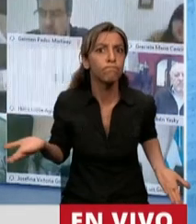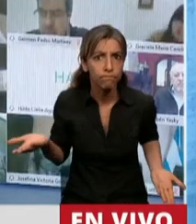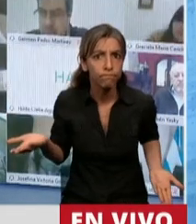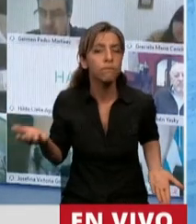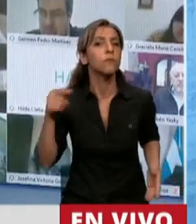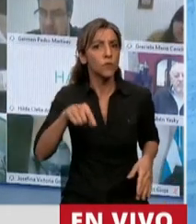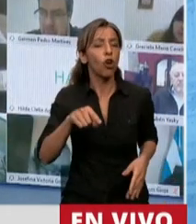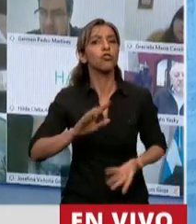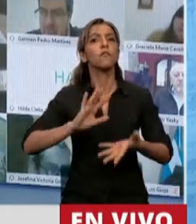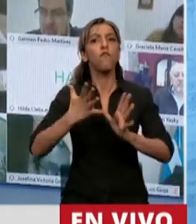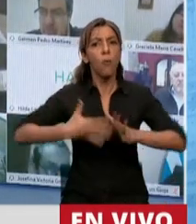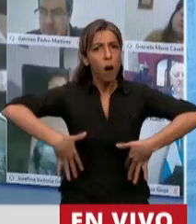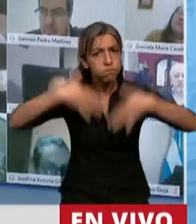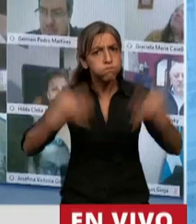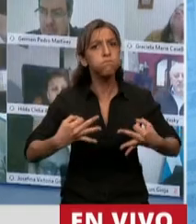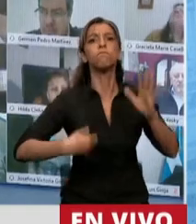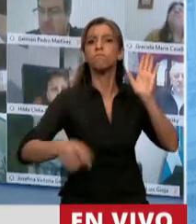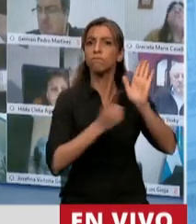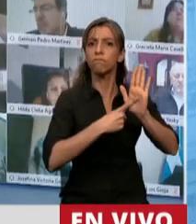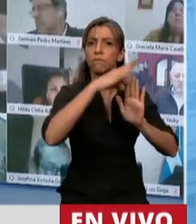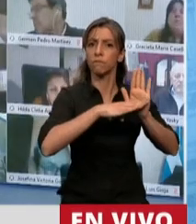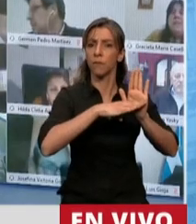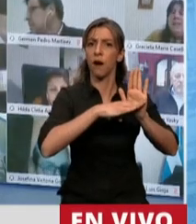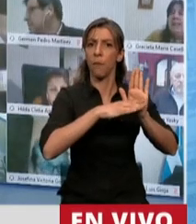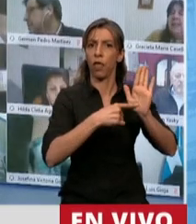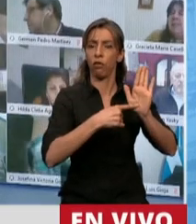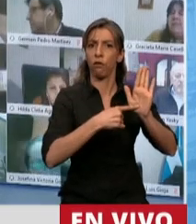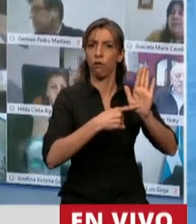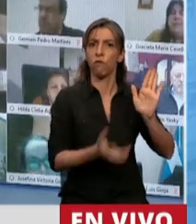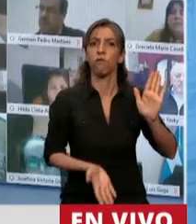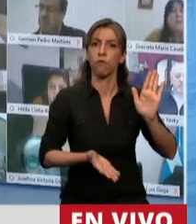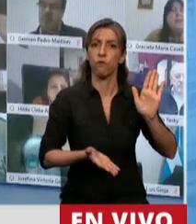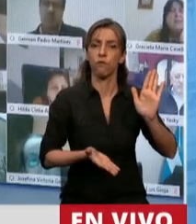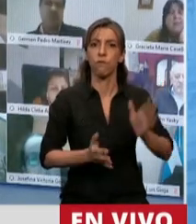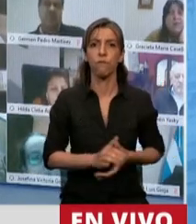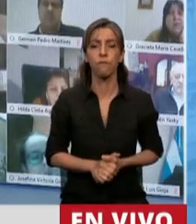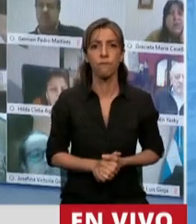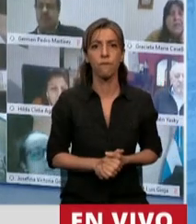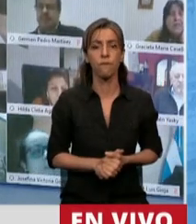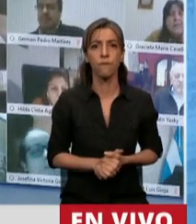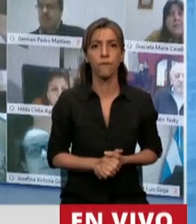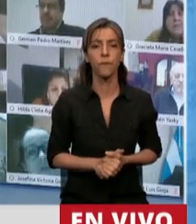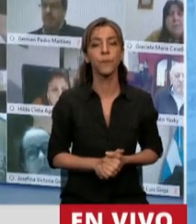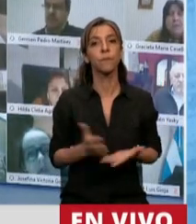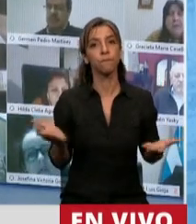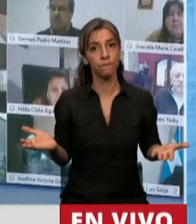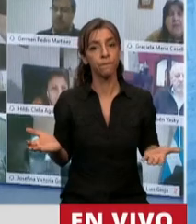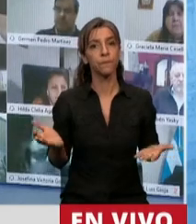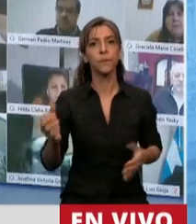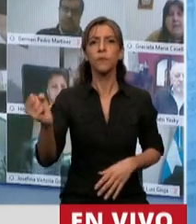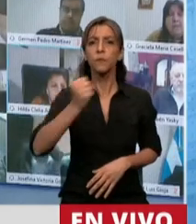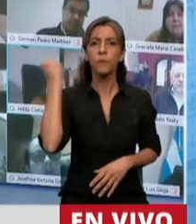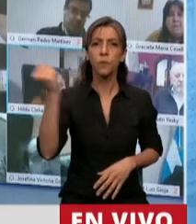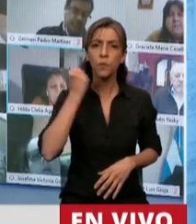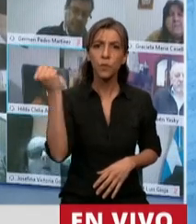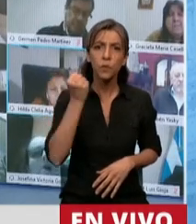la forma normal y regular de funcionar, señor Presidente. Pero además es muy importante